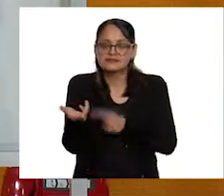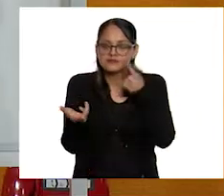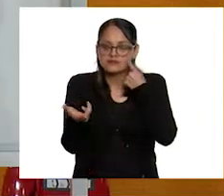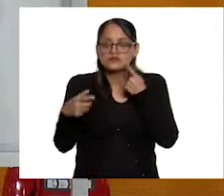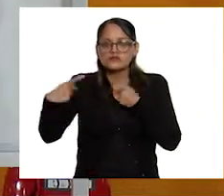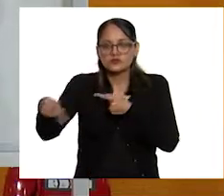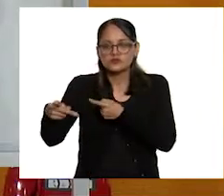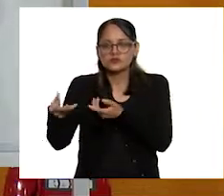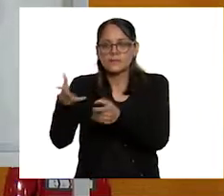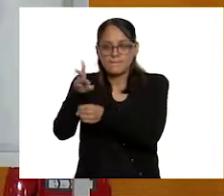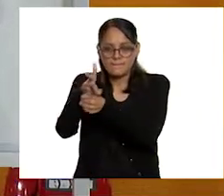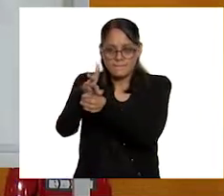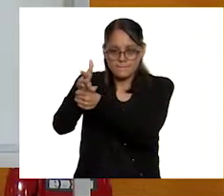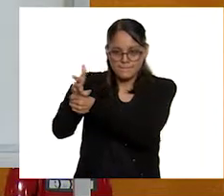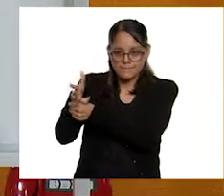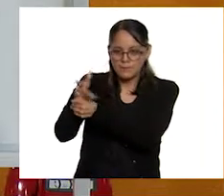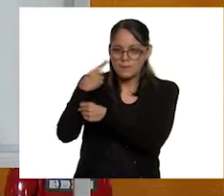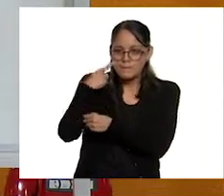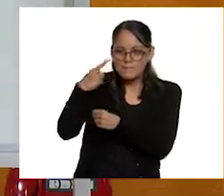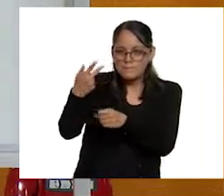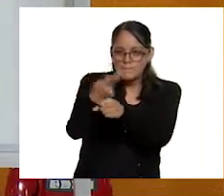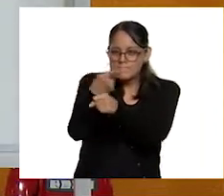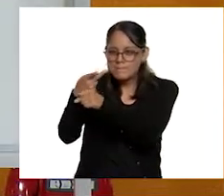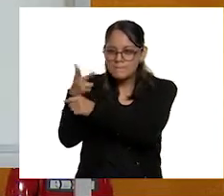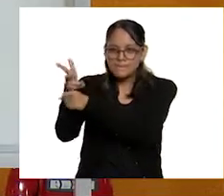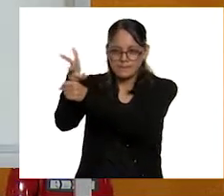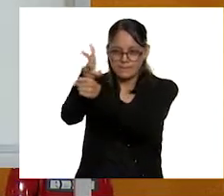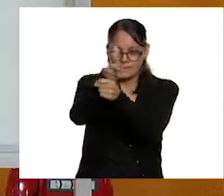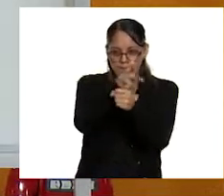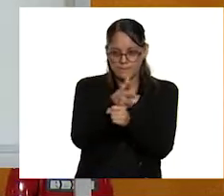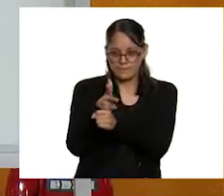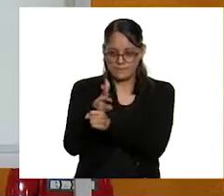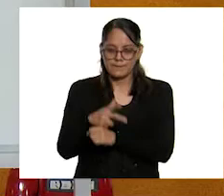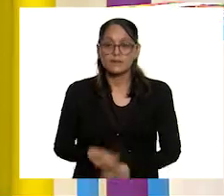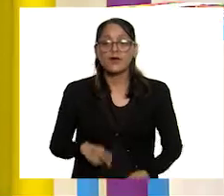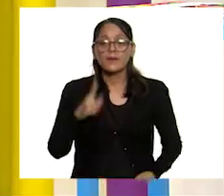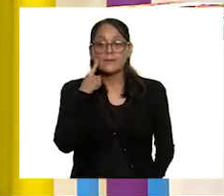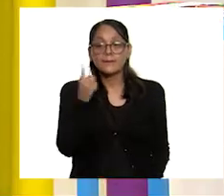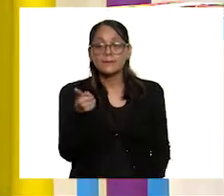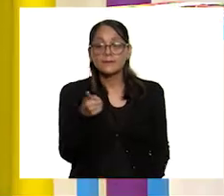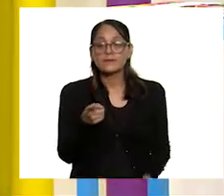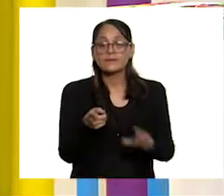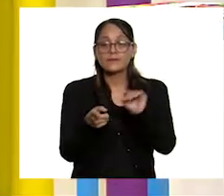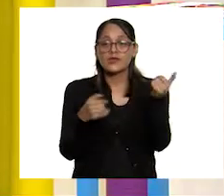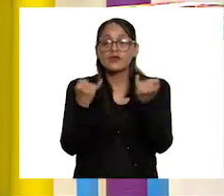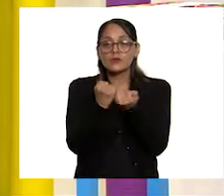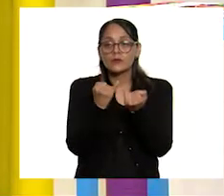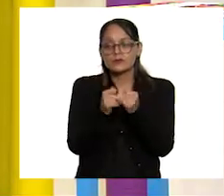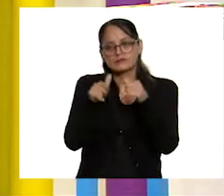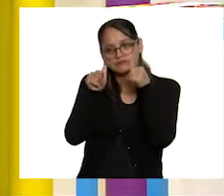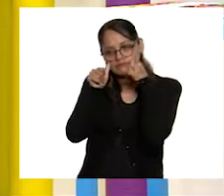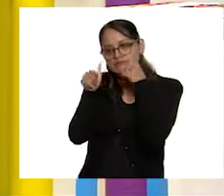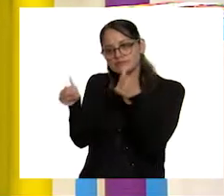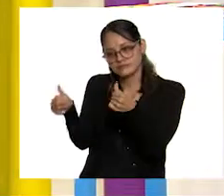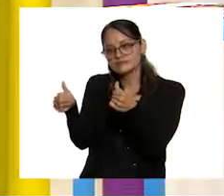registra lo que sucede. Aquí tenemos otra y es que son atentos.